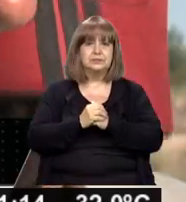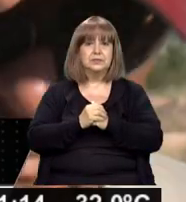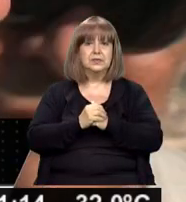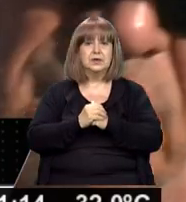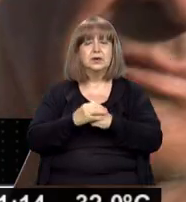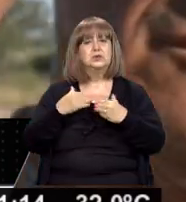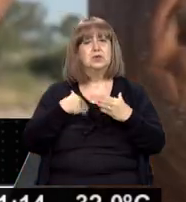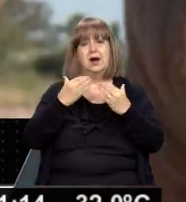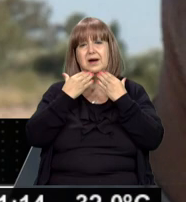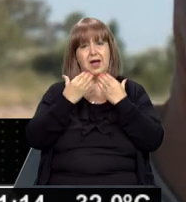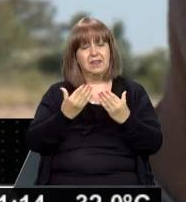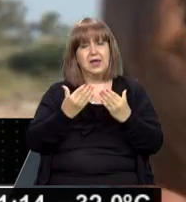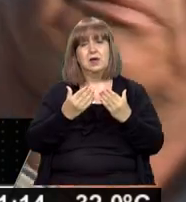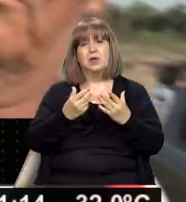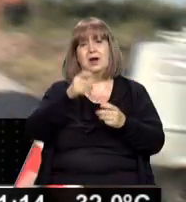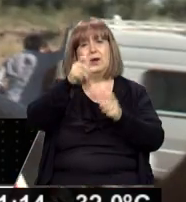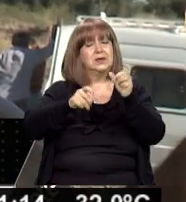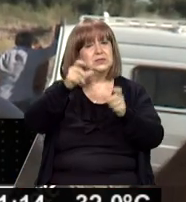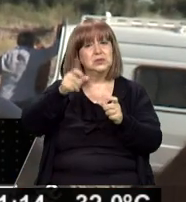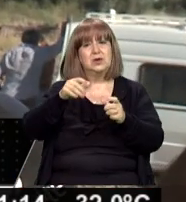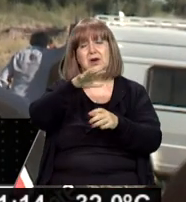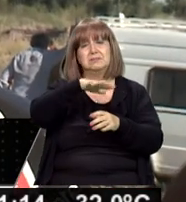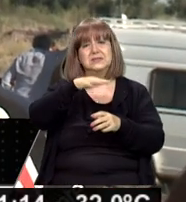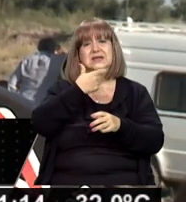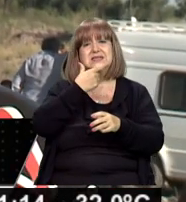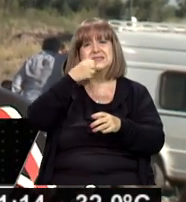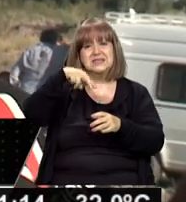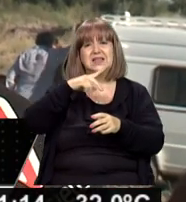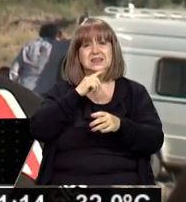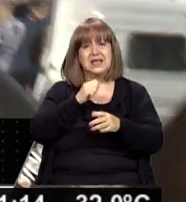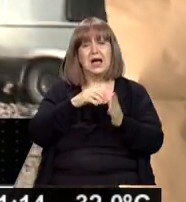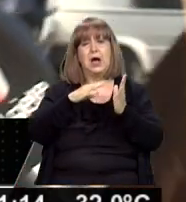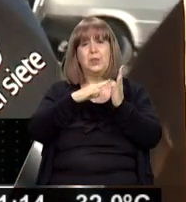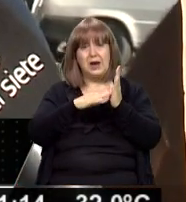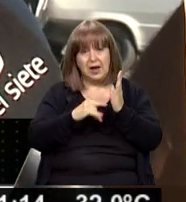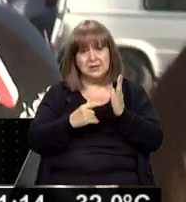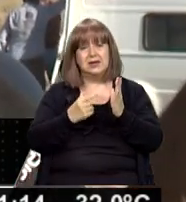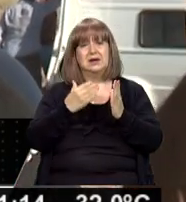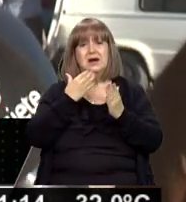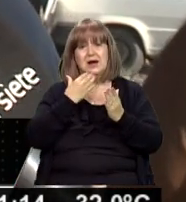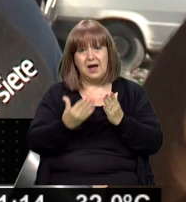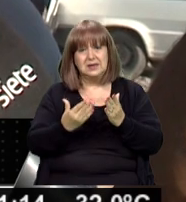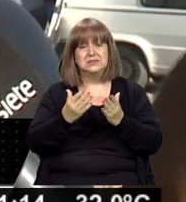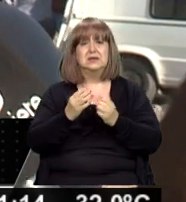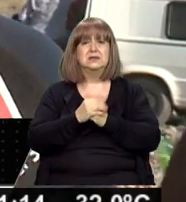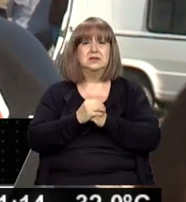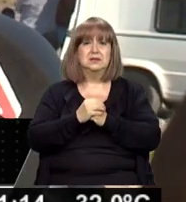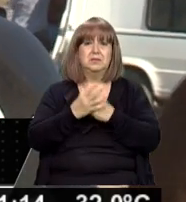agradezco a la gente de Santa Blanca que también han brindado todo, las cámaras, todo. Y bueno, y